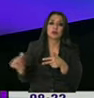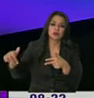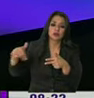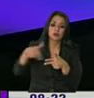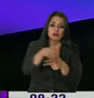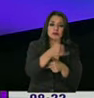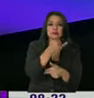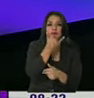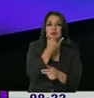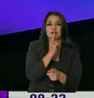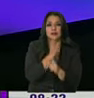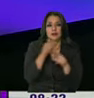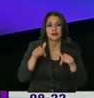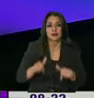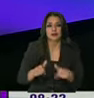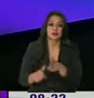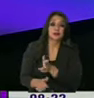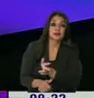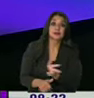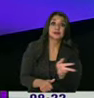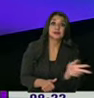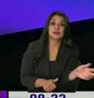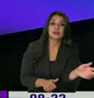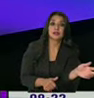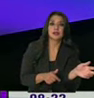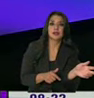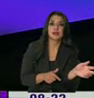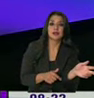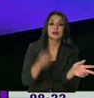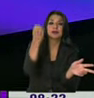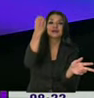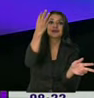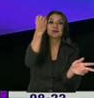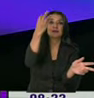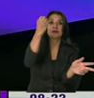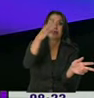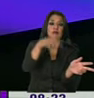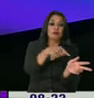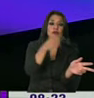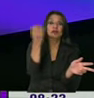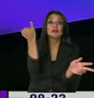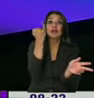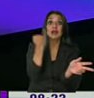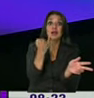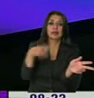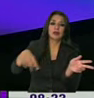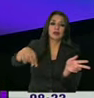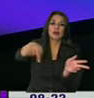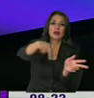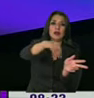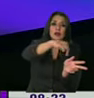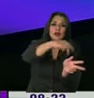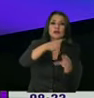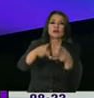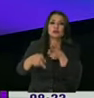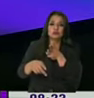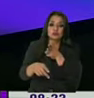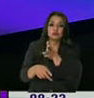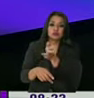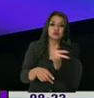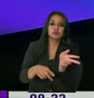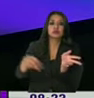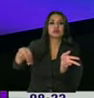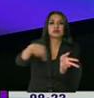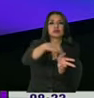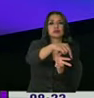ese es un grave error que tenemos aquí. A la izquierda y el semáforo del peatón está en verde para que cruce, pero resulta que usted viene de este lado